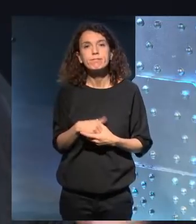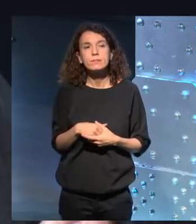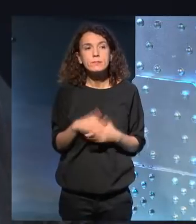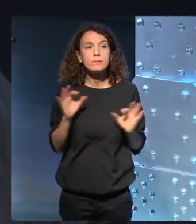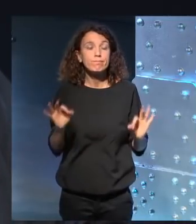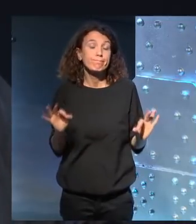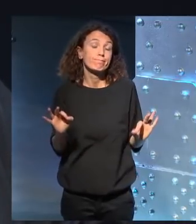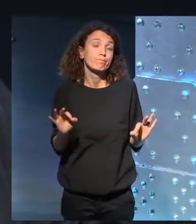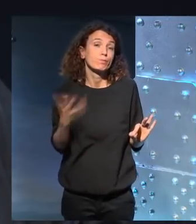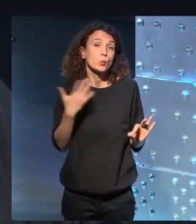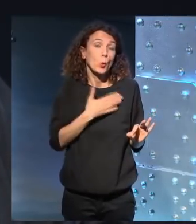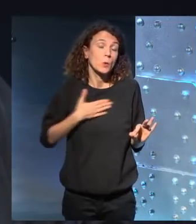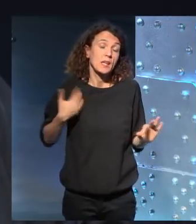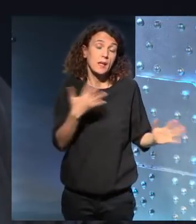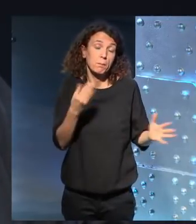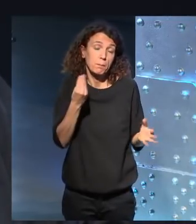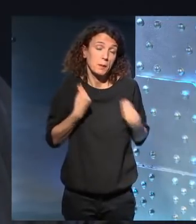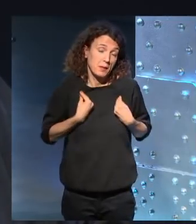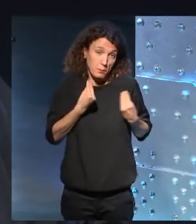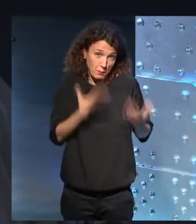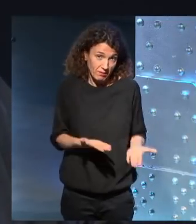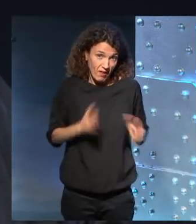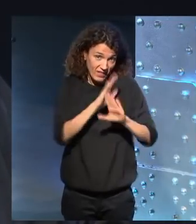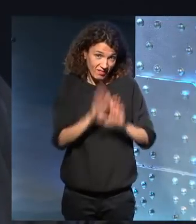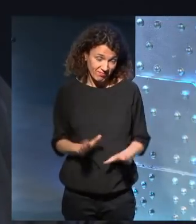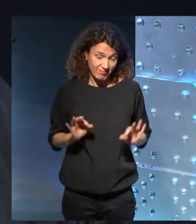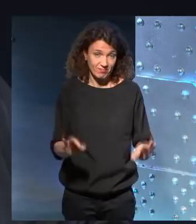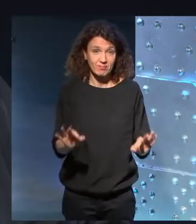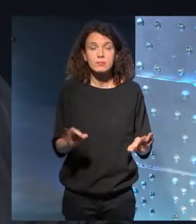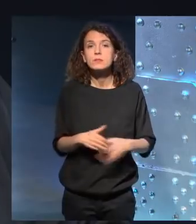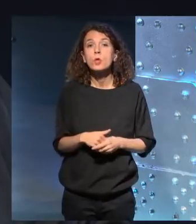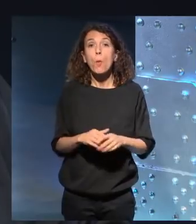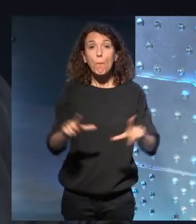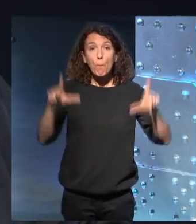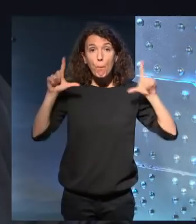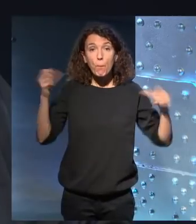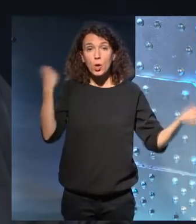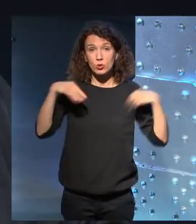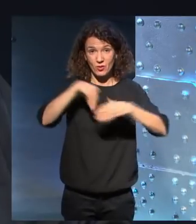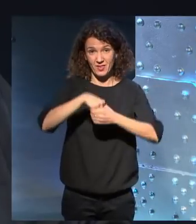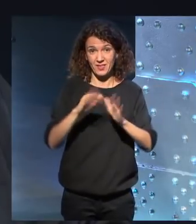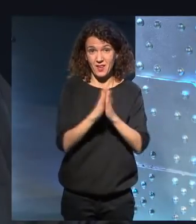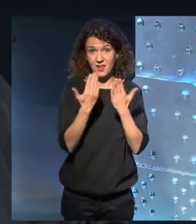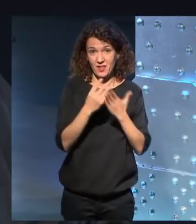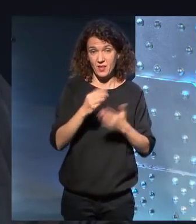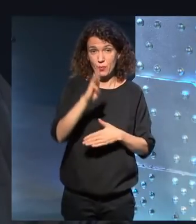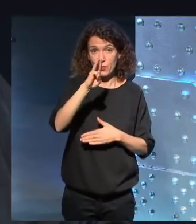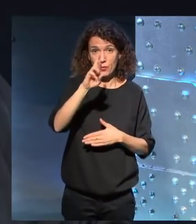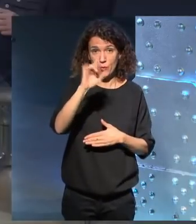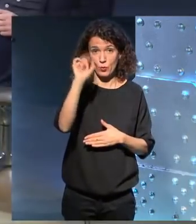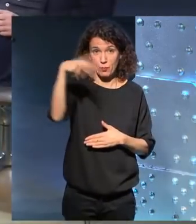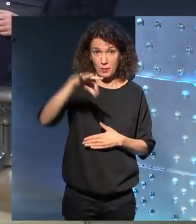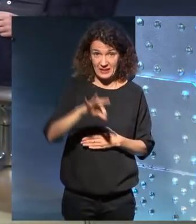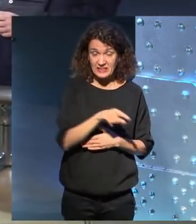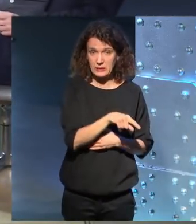Pero bueno, uno quiere escribir más o menos bien. De hecho, el protagonista de Prince, hay un momento que